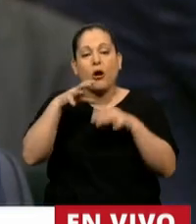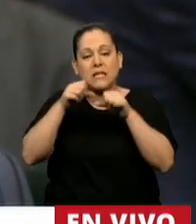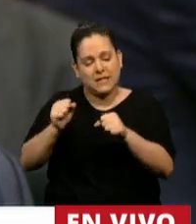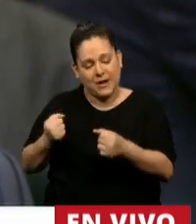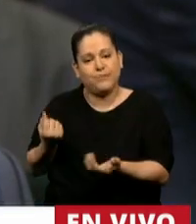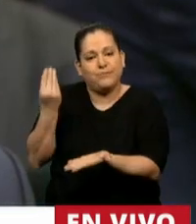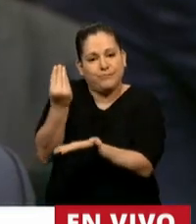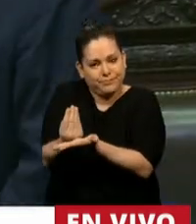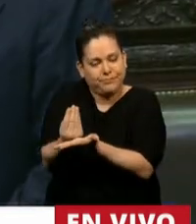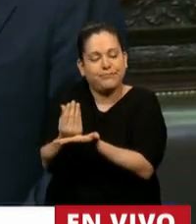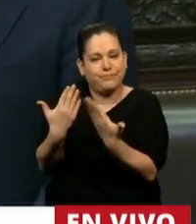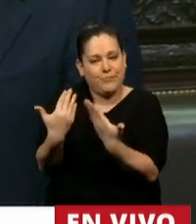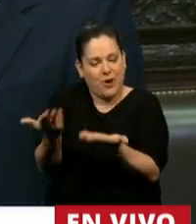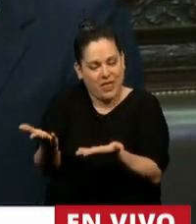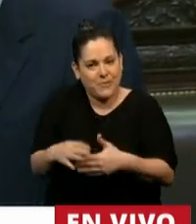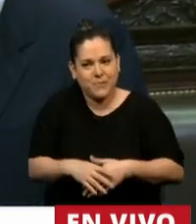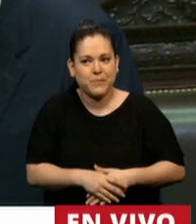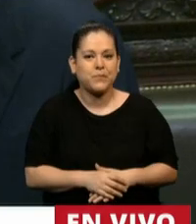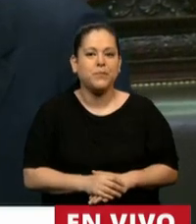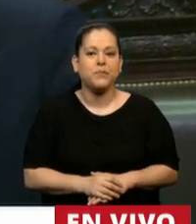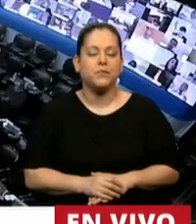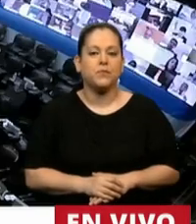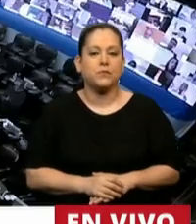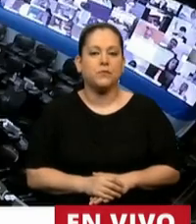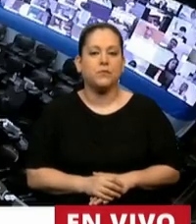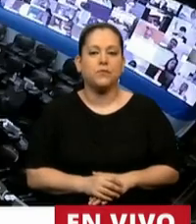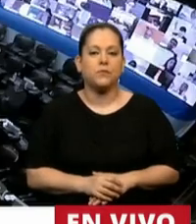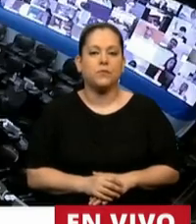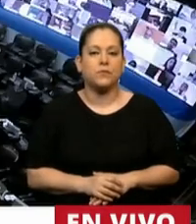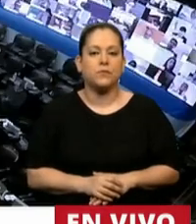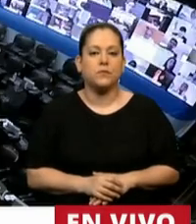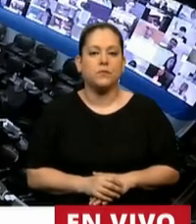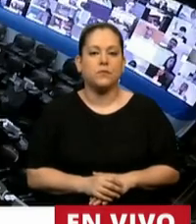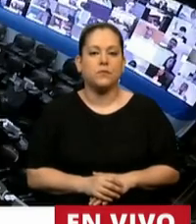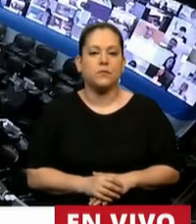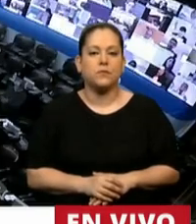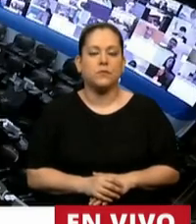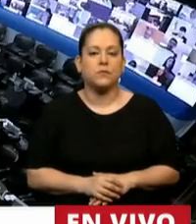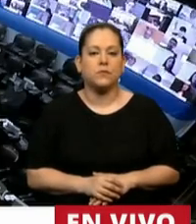a tomar posición de su cargo. Gracias. Aplausos. Aplausos.